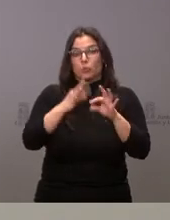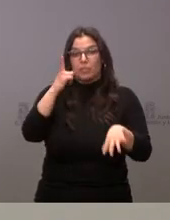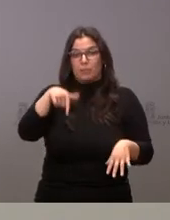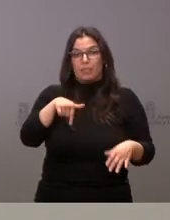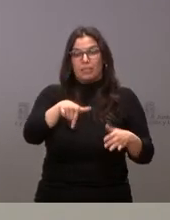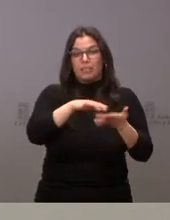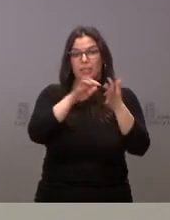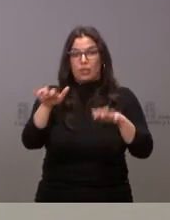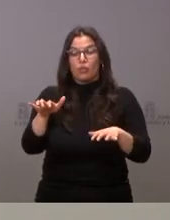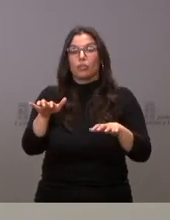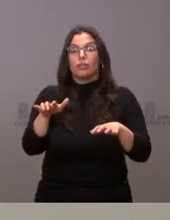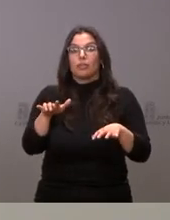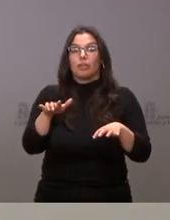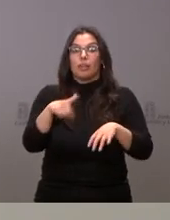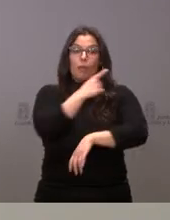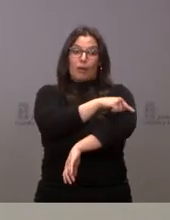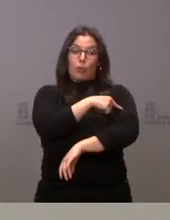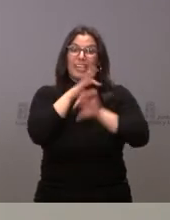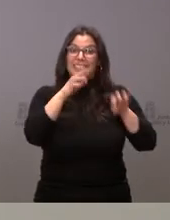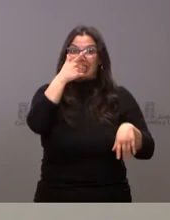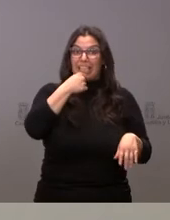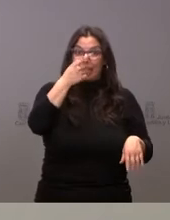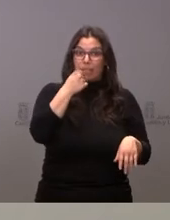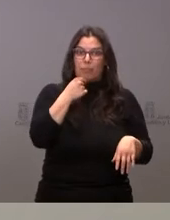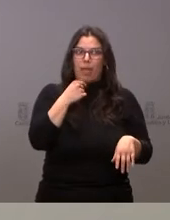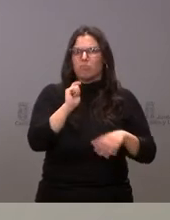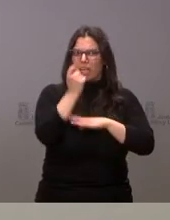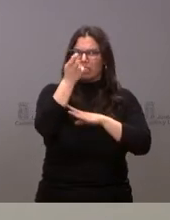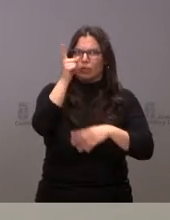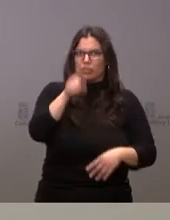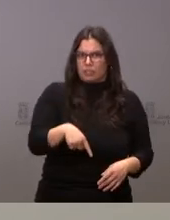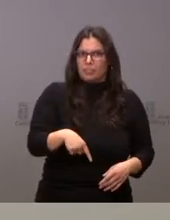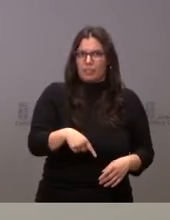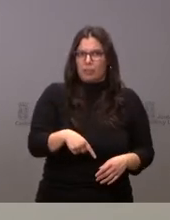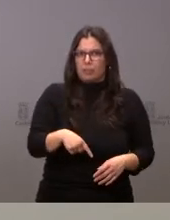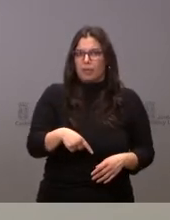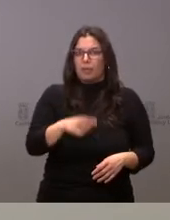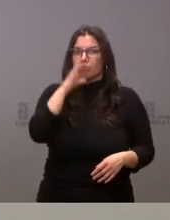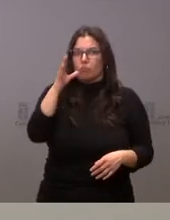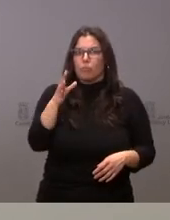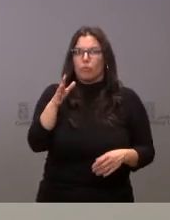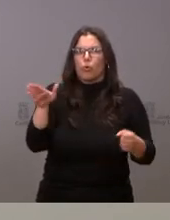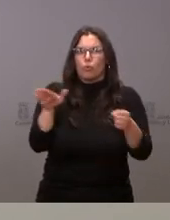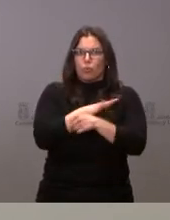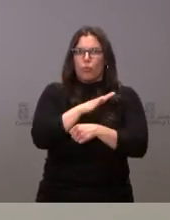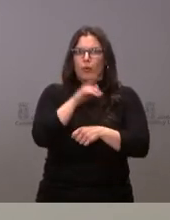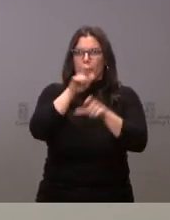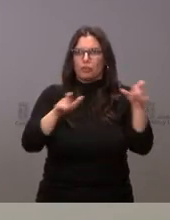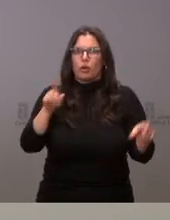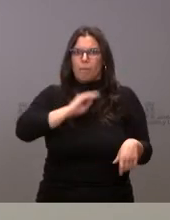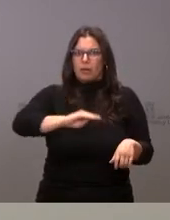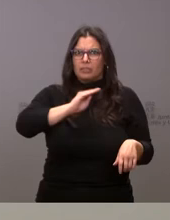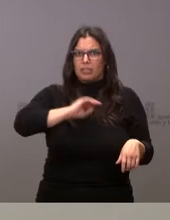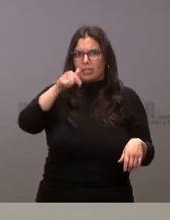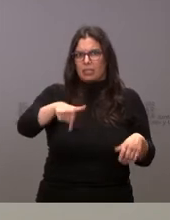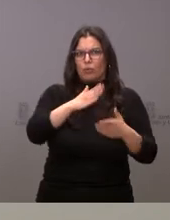campaña de vacunación de la gripe resultó exitosa desde el punto de vista de que alcanzamos un volumen muy relevante de personas en nuestra